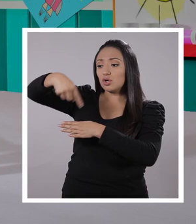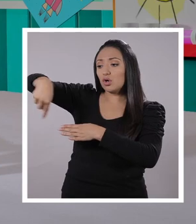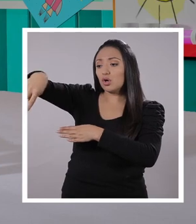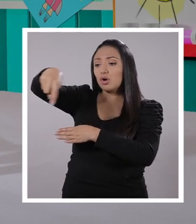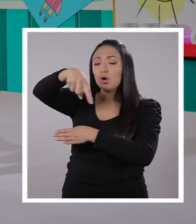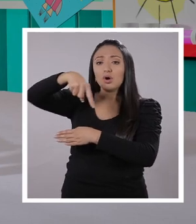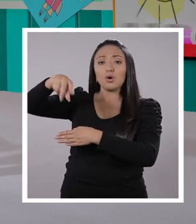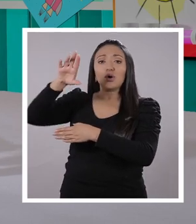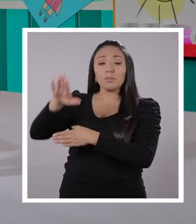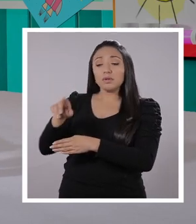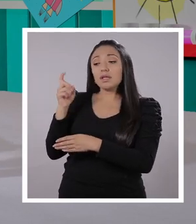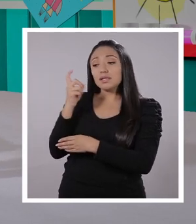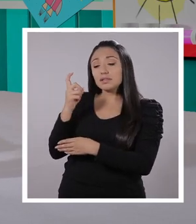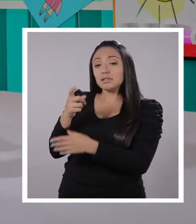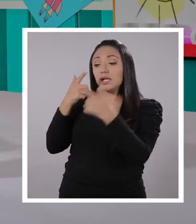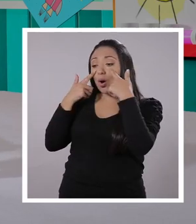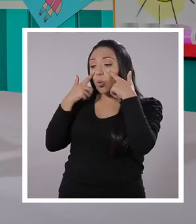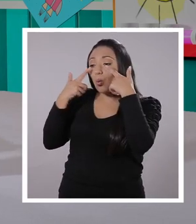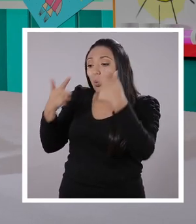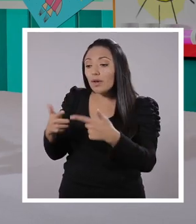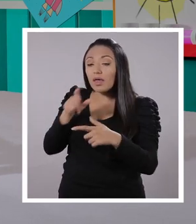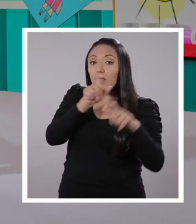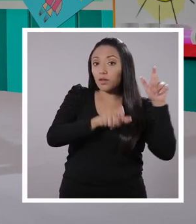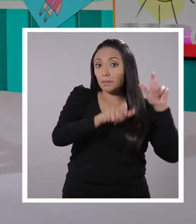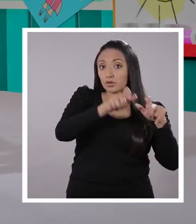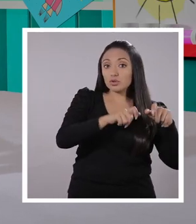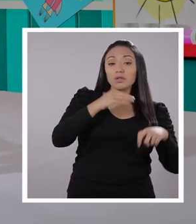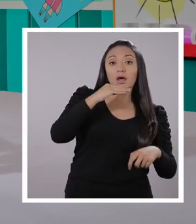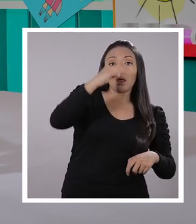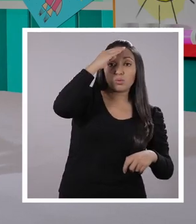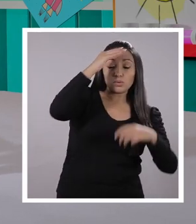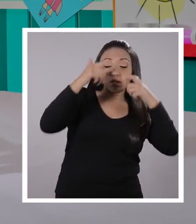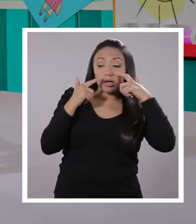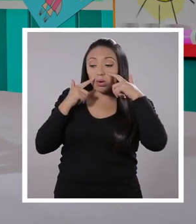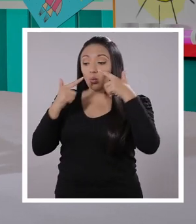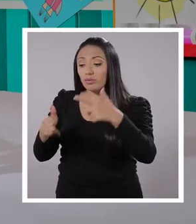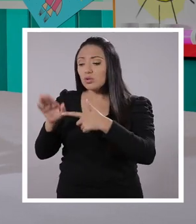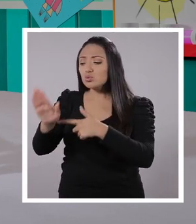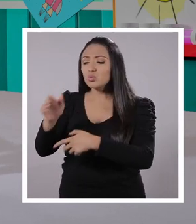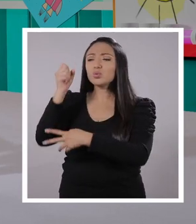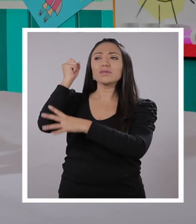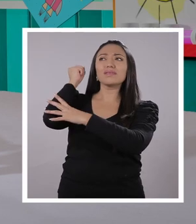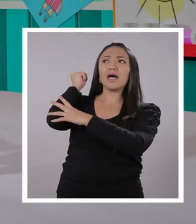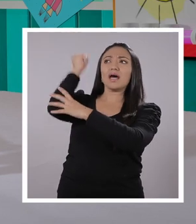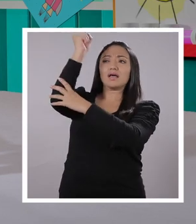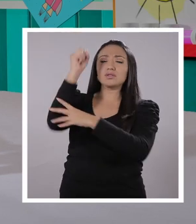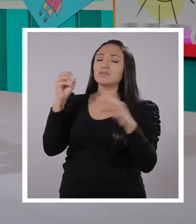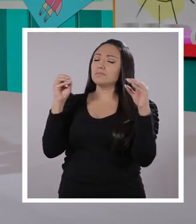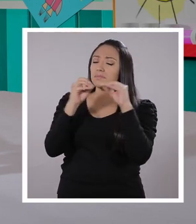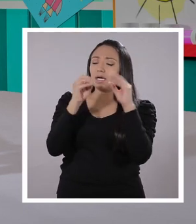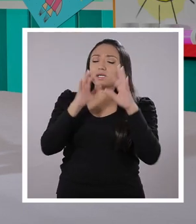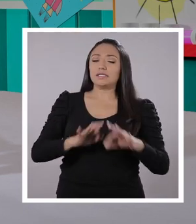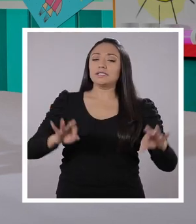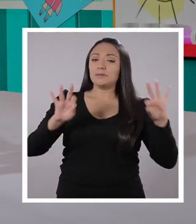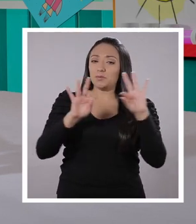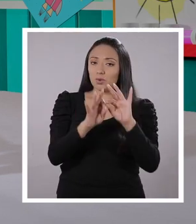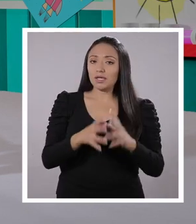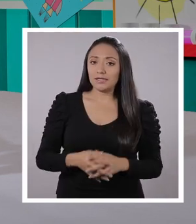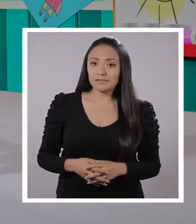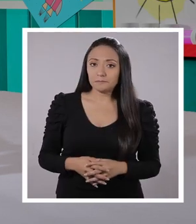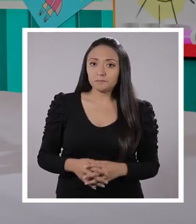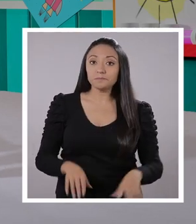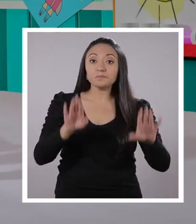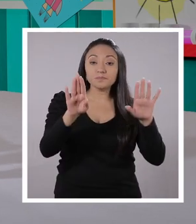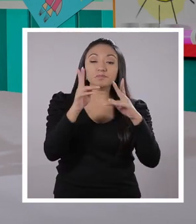vulnerable y que tienen que estar bajo el cuidado de las personas adultas. Así que es muy, muy importante que conozcan sus derechos. Vamos a descubrirlos